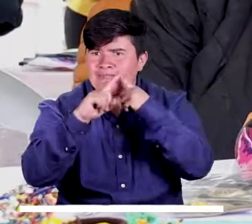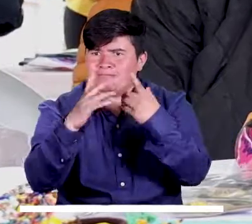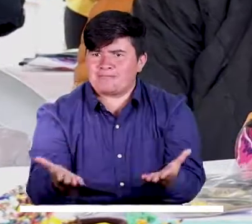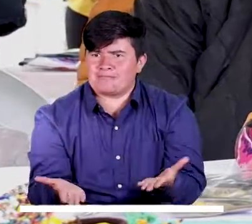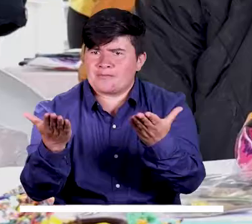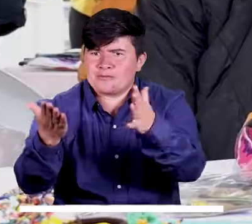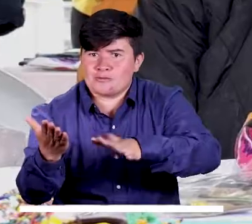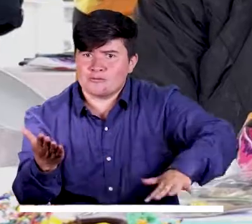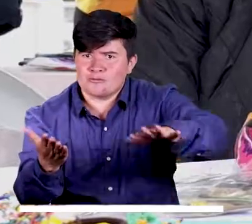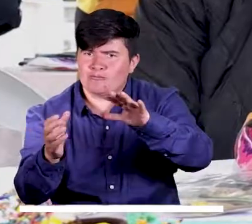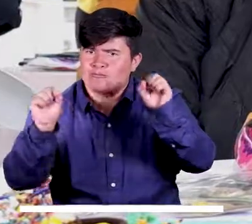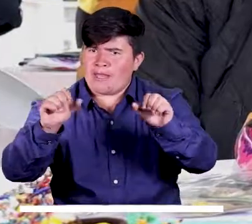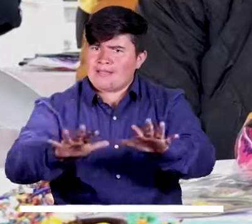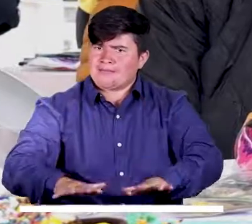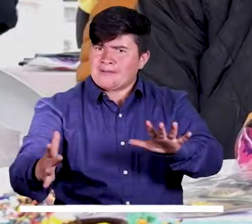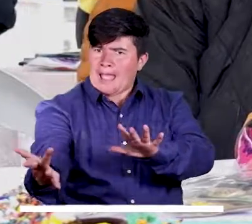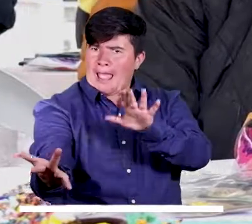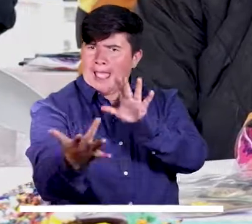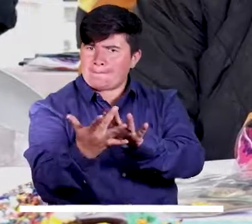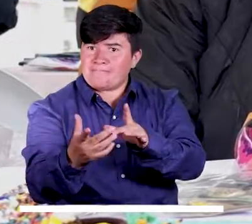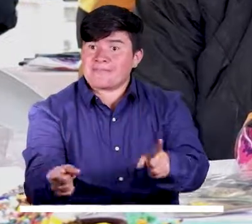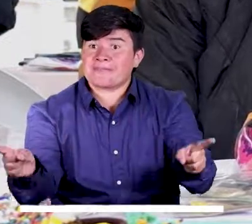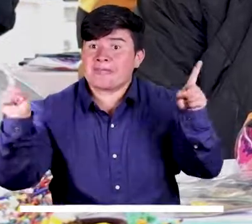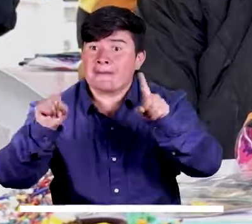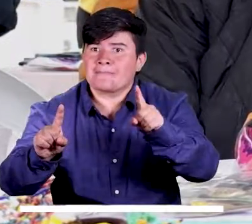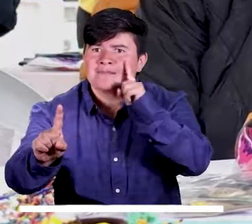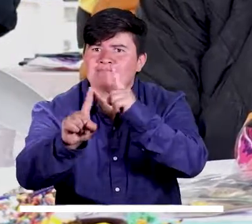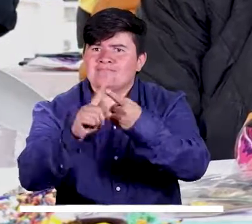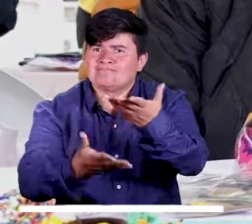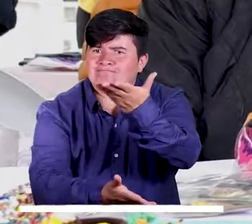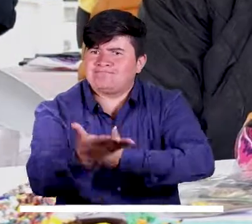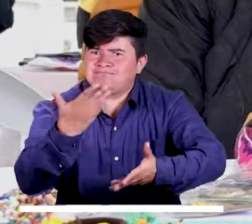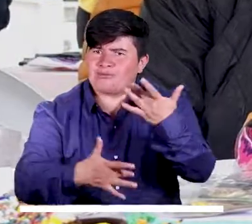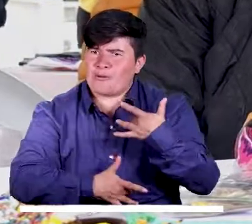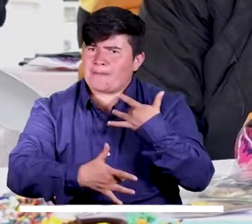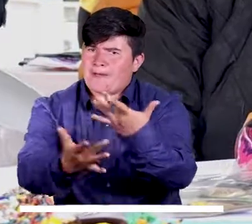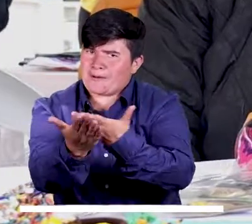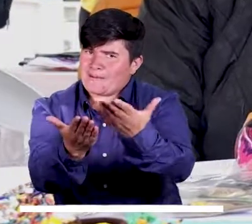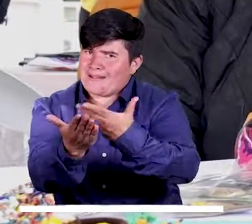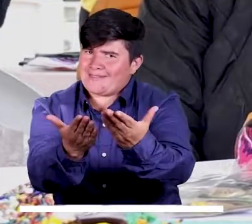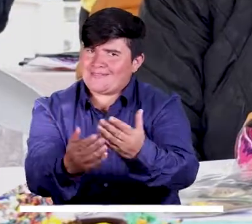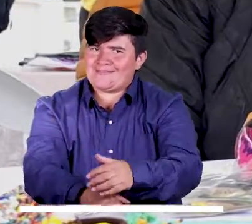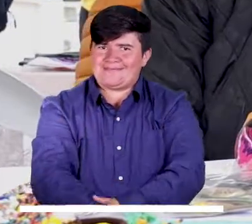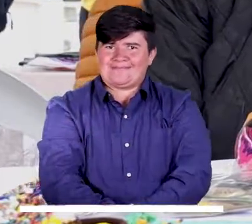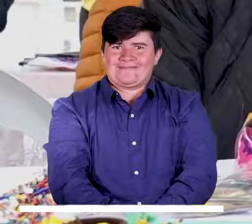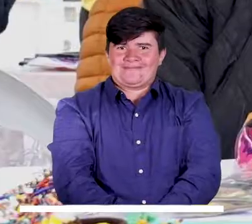y pues que nos sigan buscando los espacios y pues que también nos colaboren comprándonos.